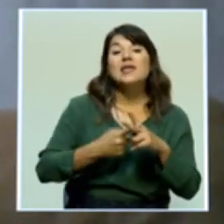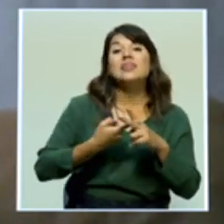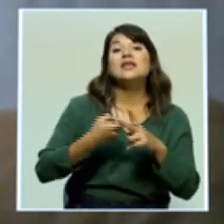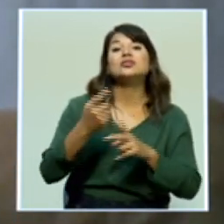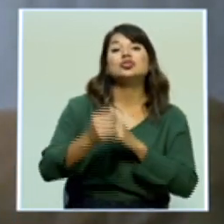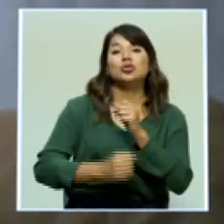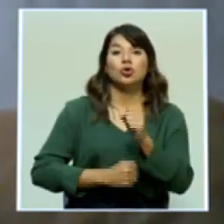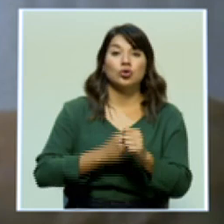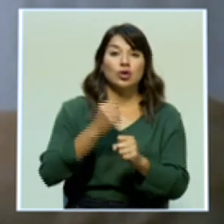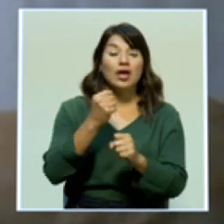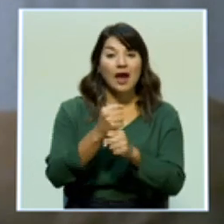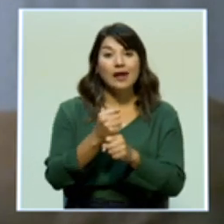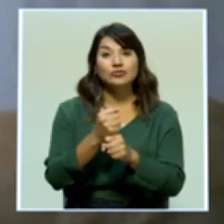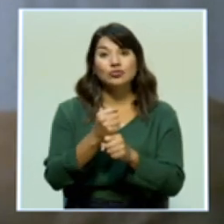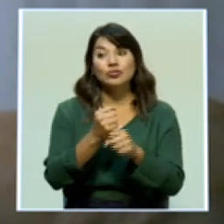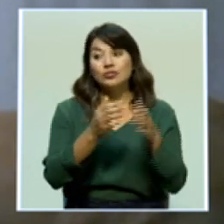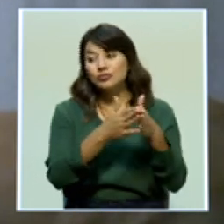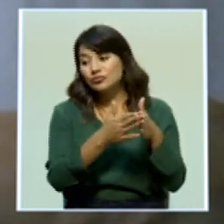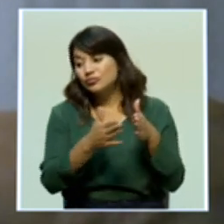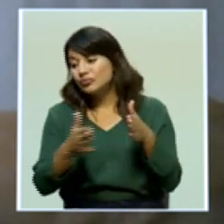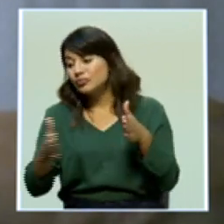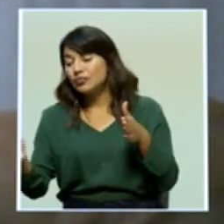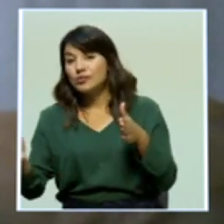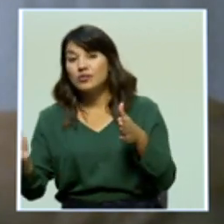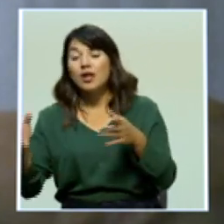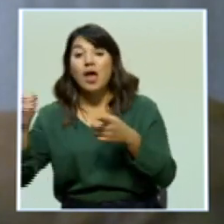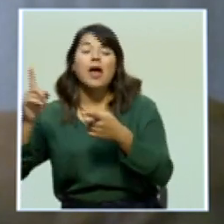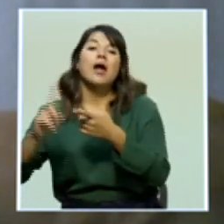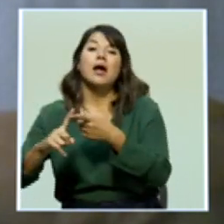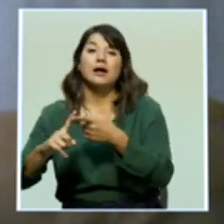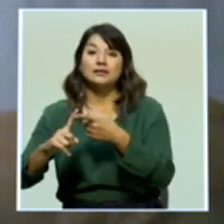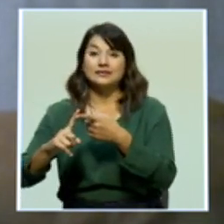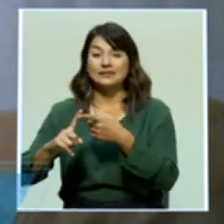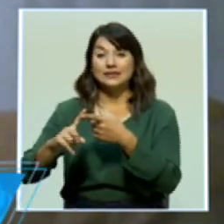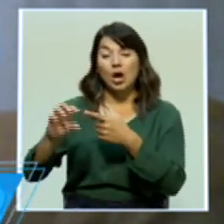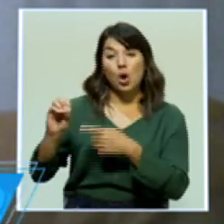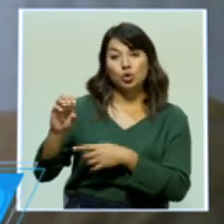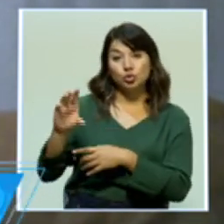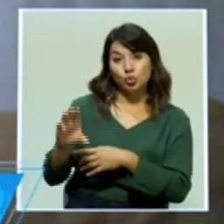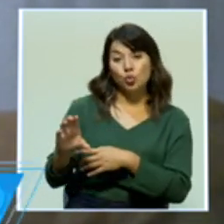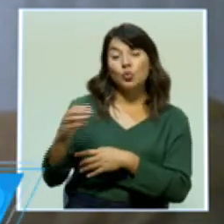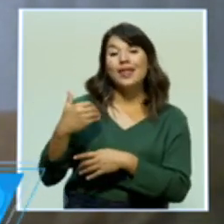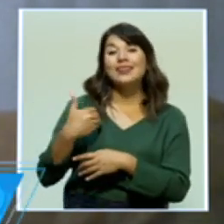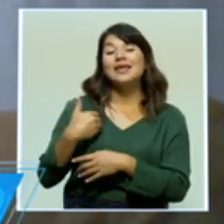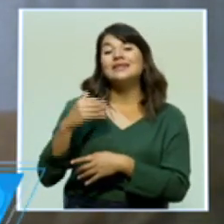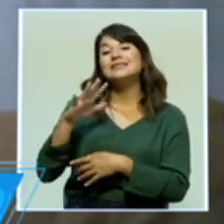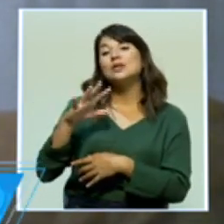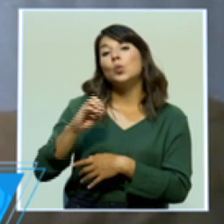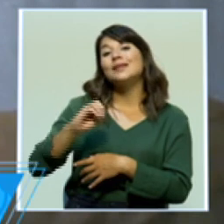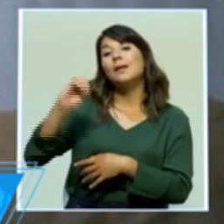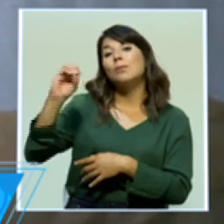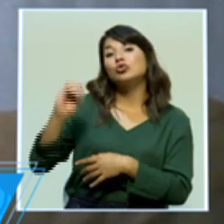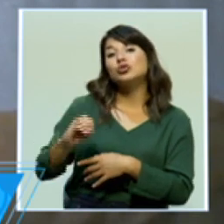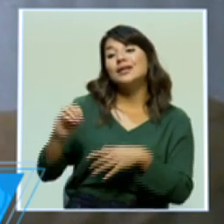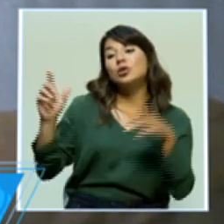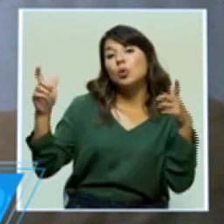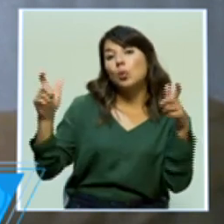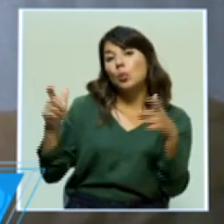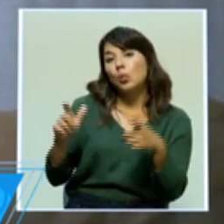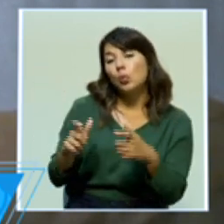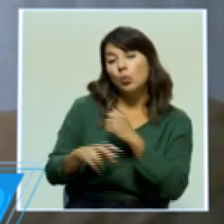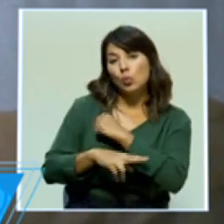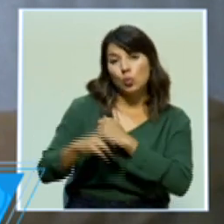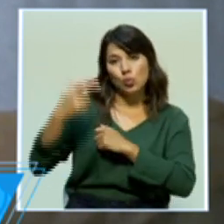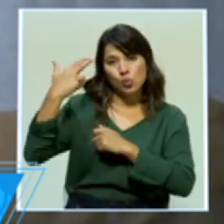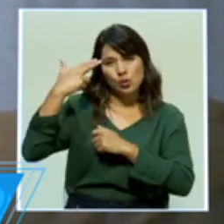menos de asaltos. Y no significa que las personas no están denunciando. Claro que sí están denunciando. Lo que pasa es